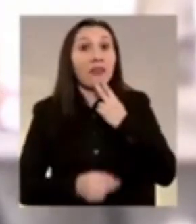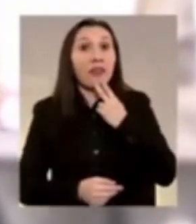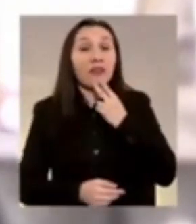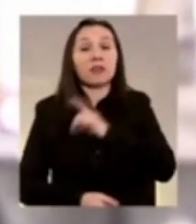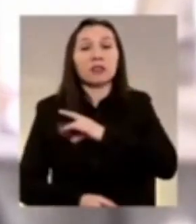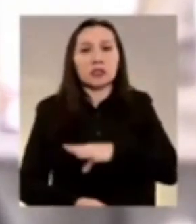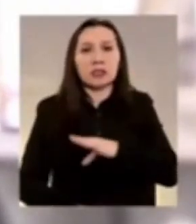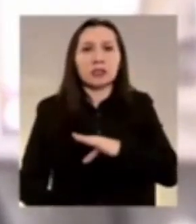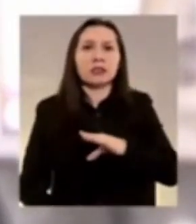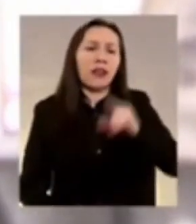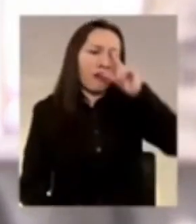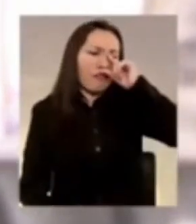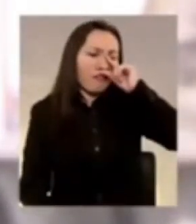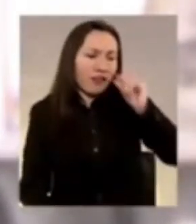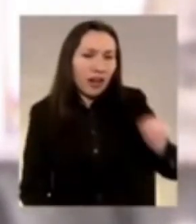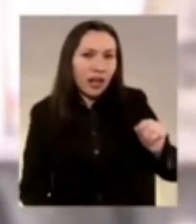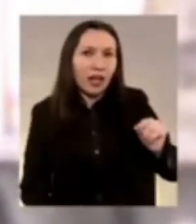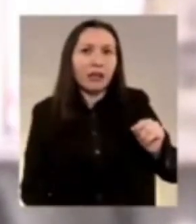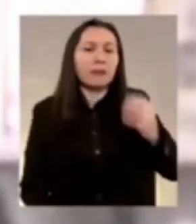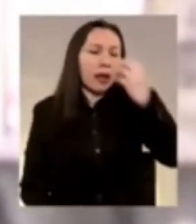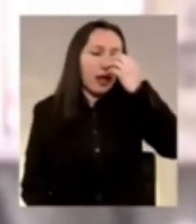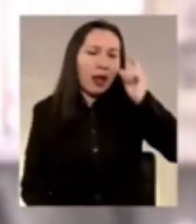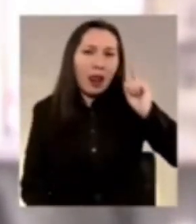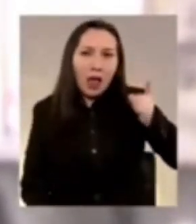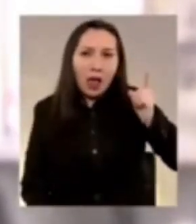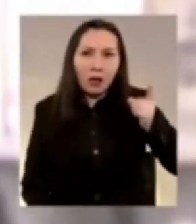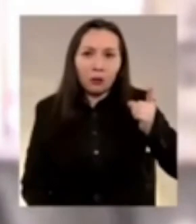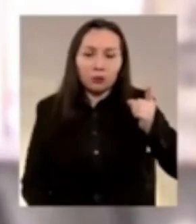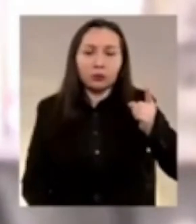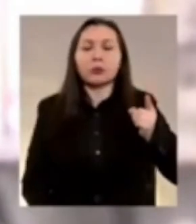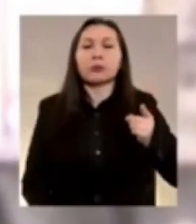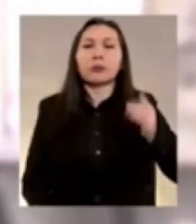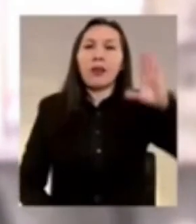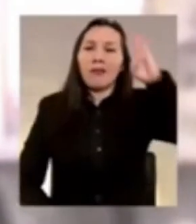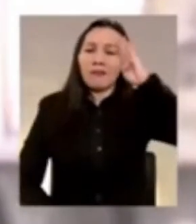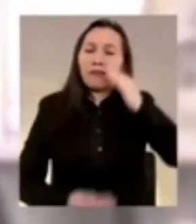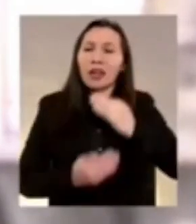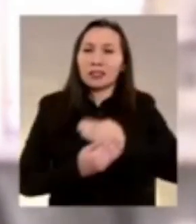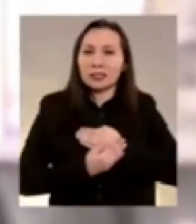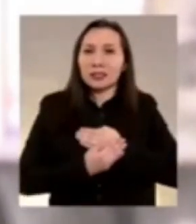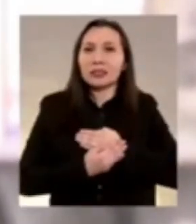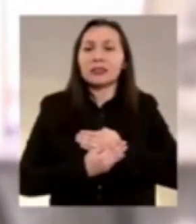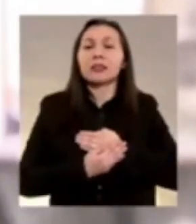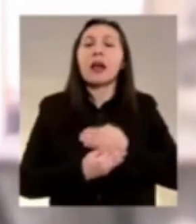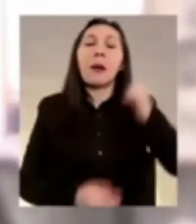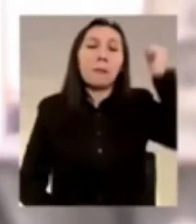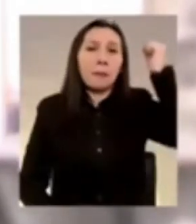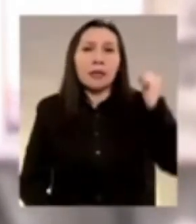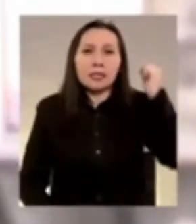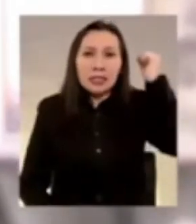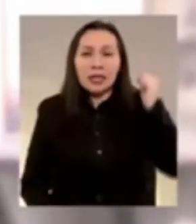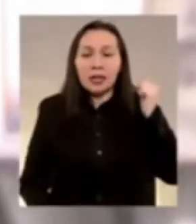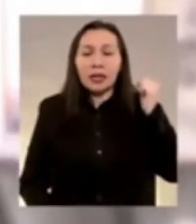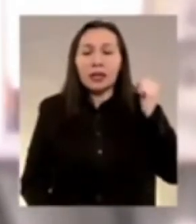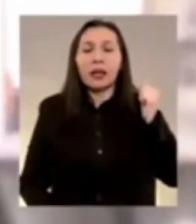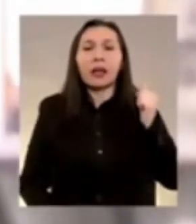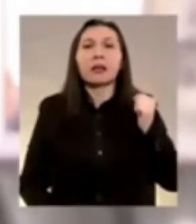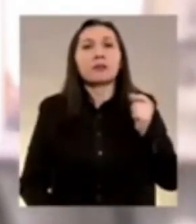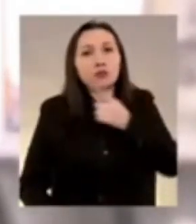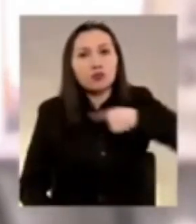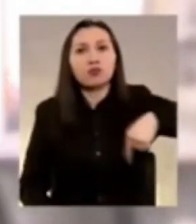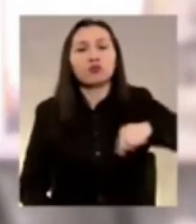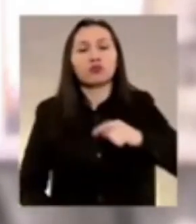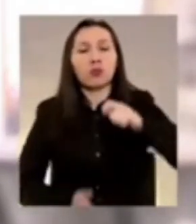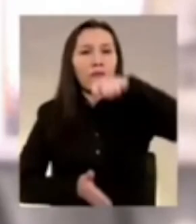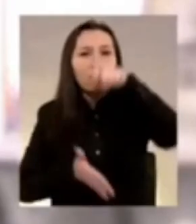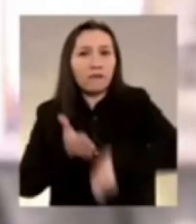Eduardo Frei Ruiz Tagli, Ricardo Lagos Escobar, Michelle Bachelet-Herry y Sebastián Piñera-Echeñique, hayamos